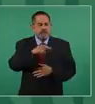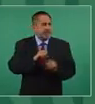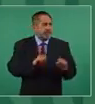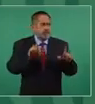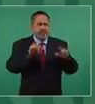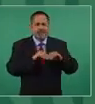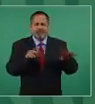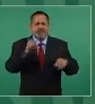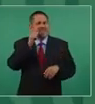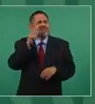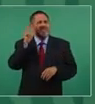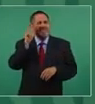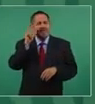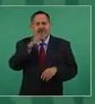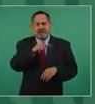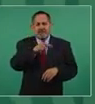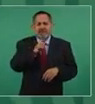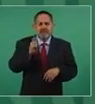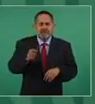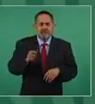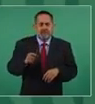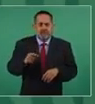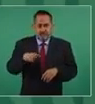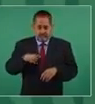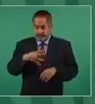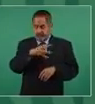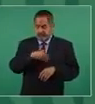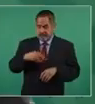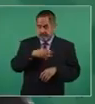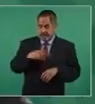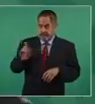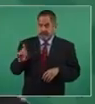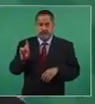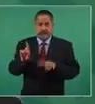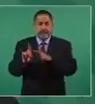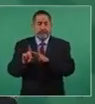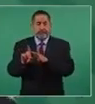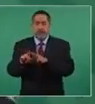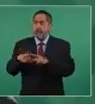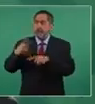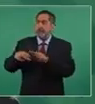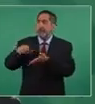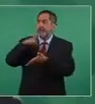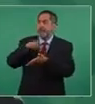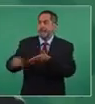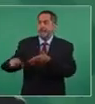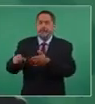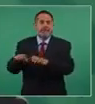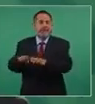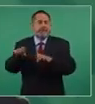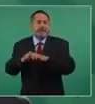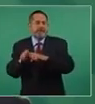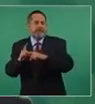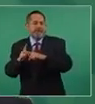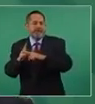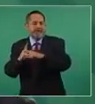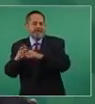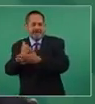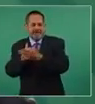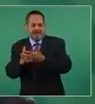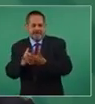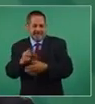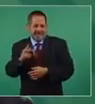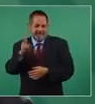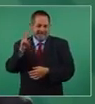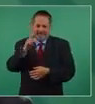puso Guantier de que uno de mis hijos iba a comprar el Cruz Azul y no es